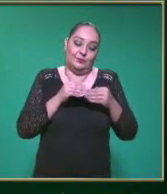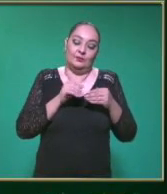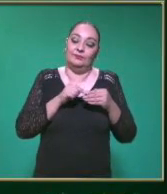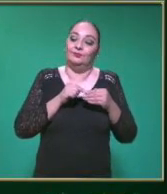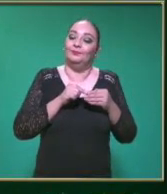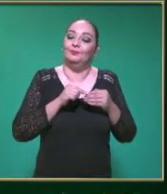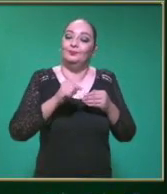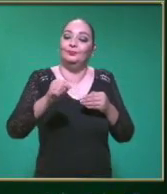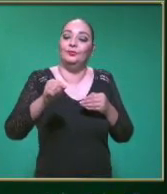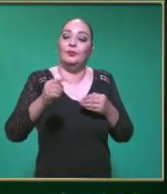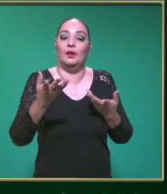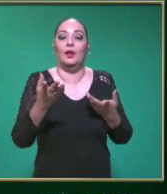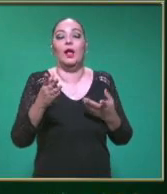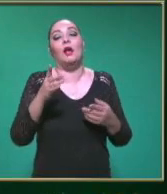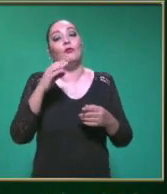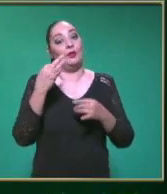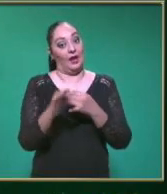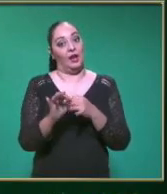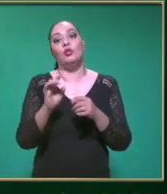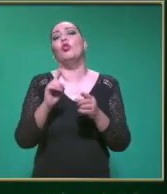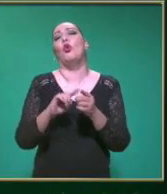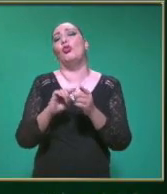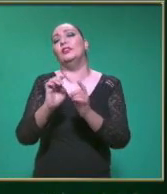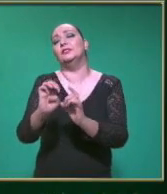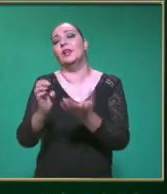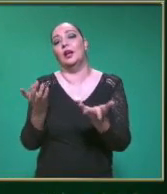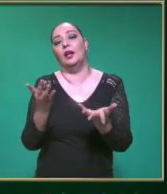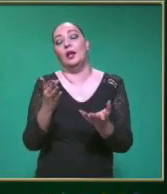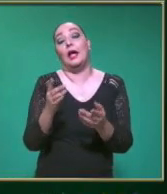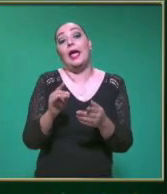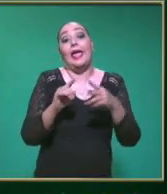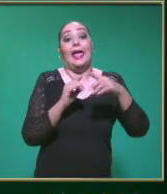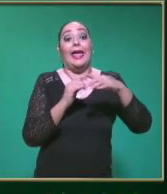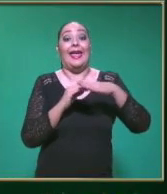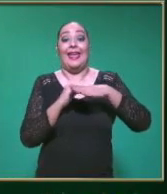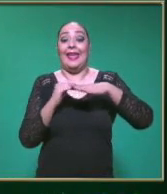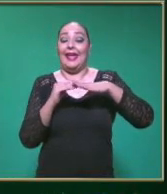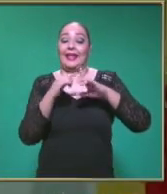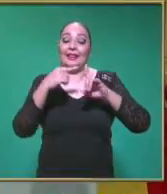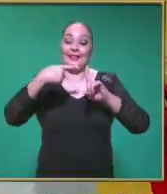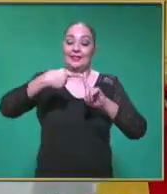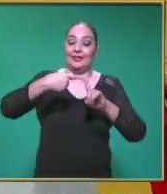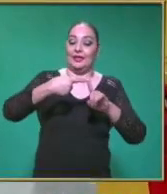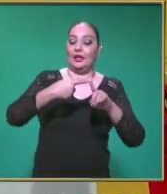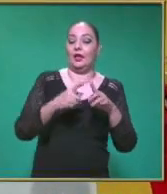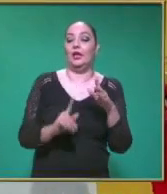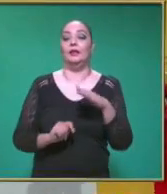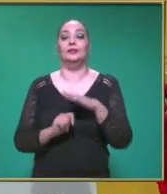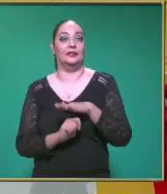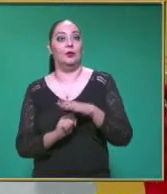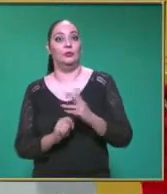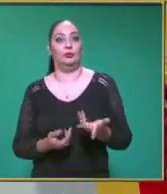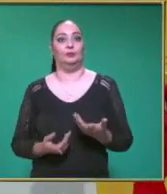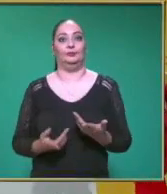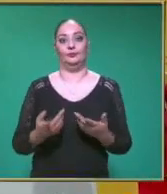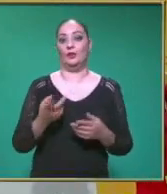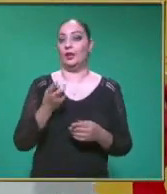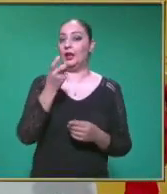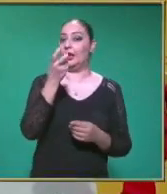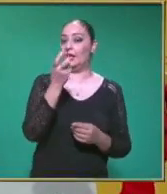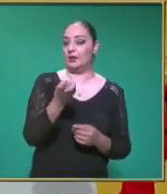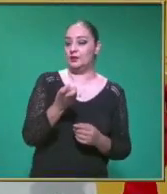Y nosotros Tenemos ahí ya Este Descrita O más bien Resuelta Esa Esa pequeña